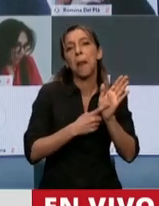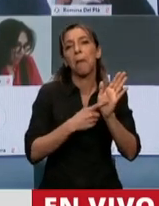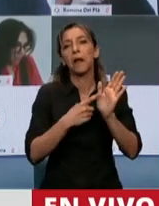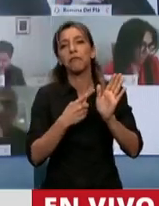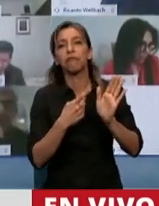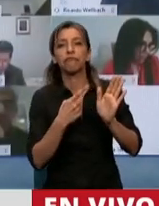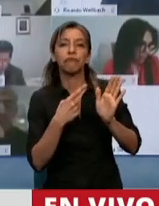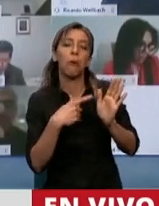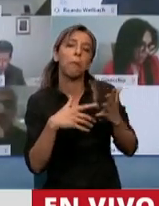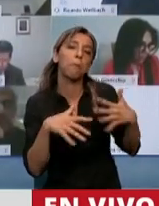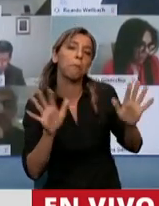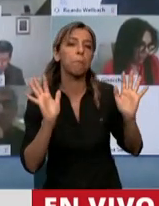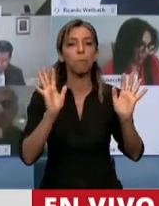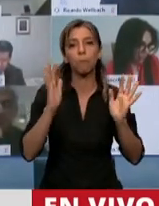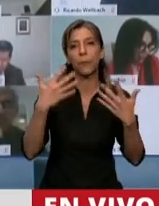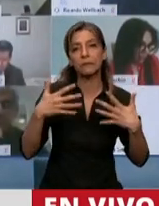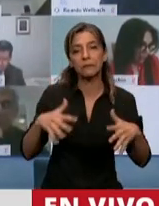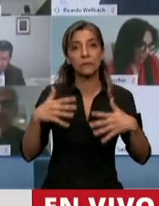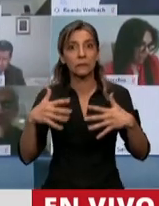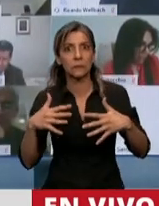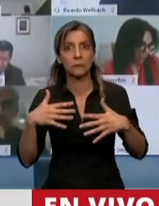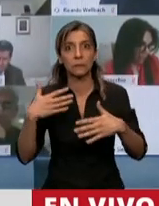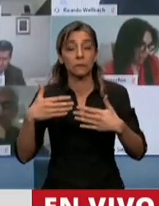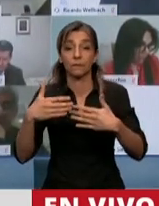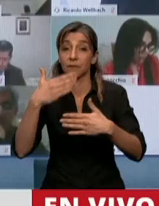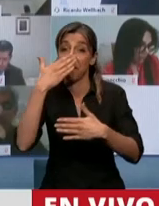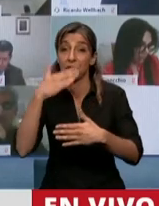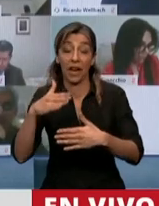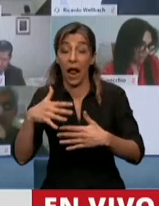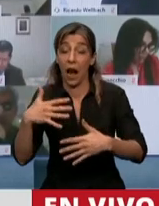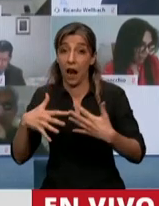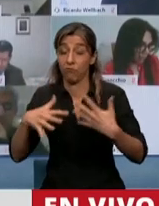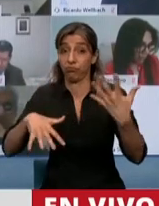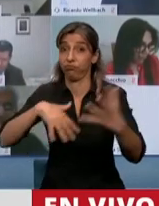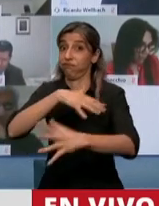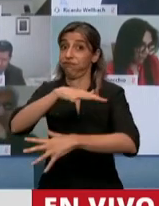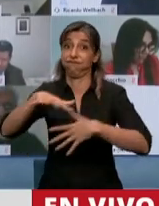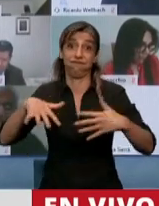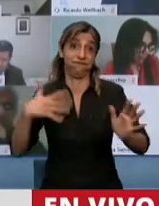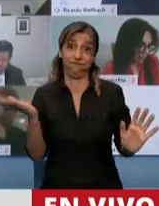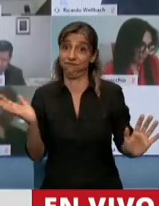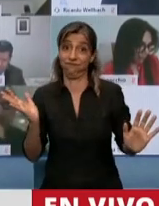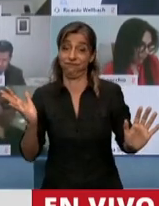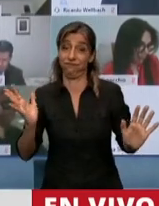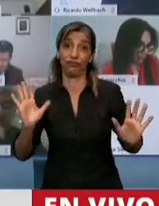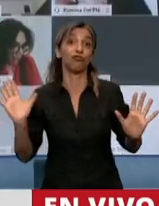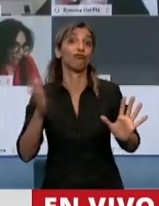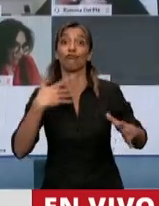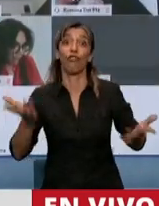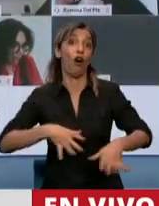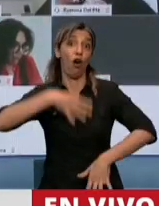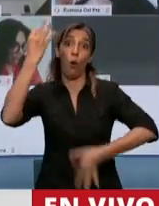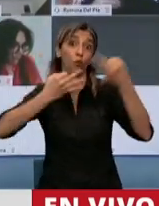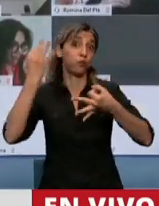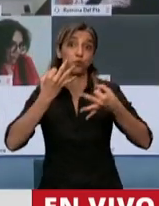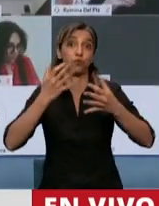menos trascendentes, pero se termina por desconocer la estructura fundamental del sistema jurídico, empezando